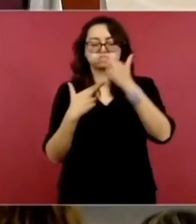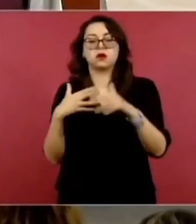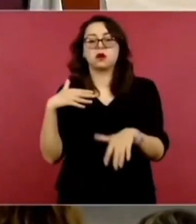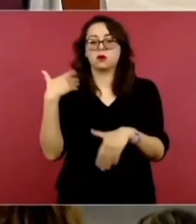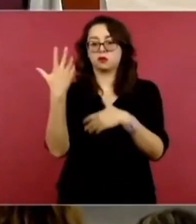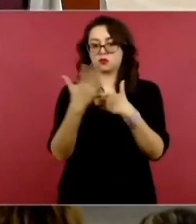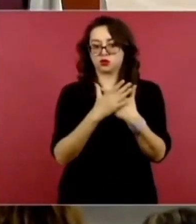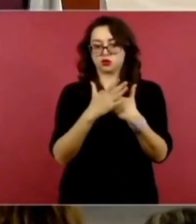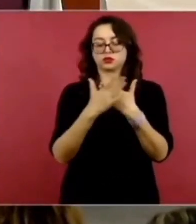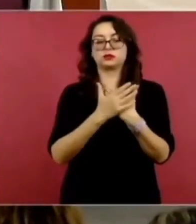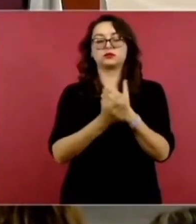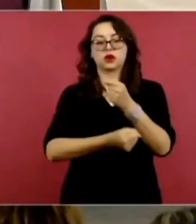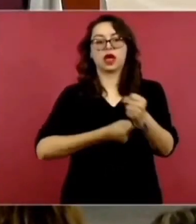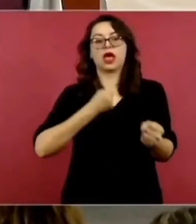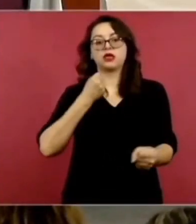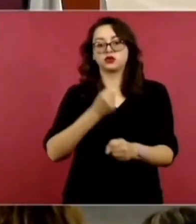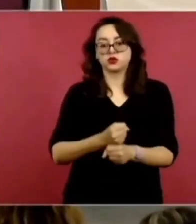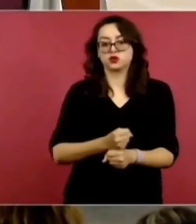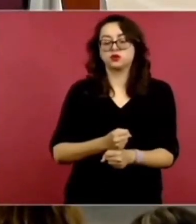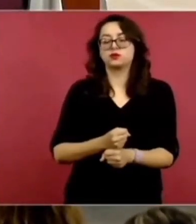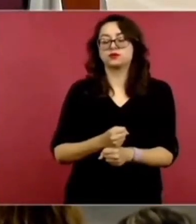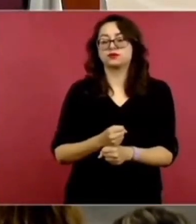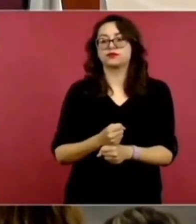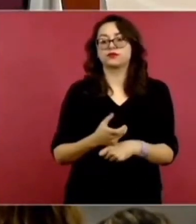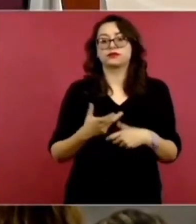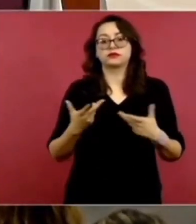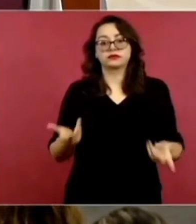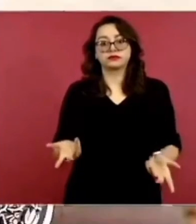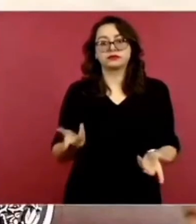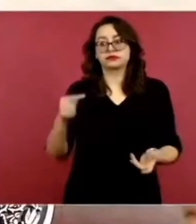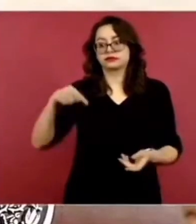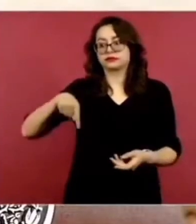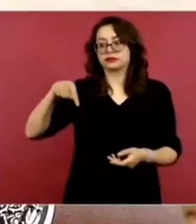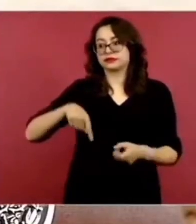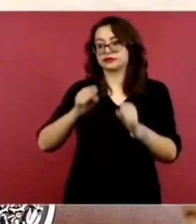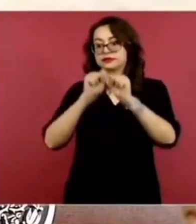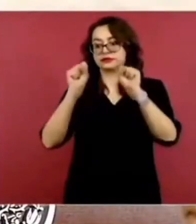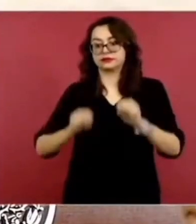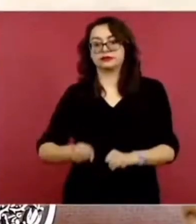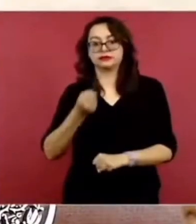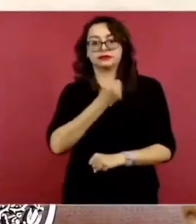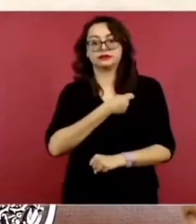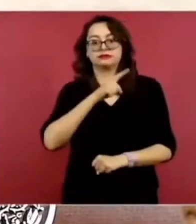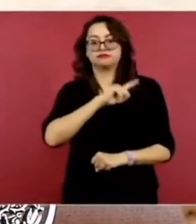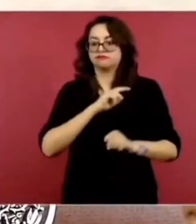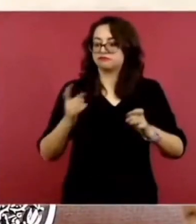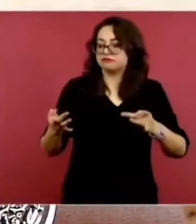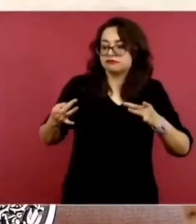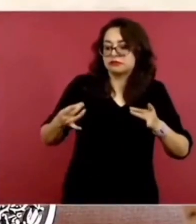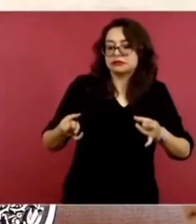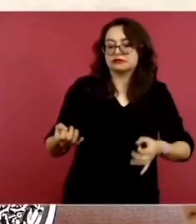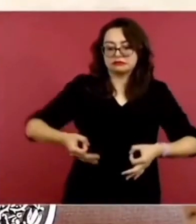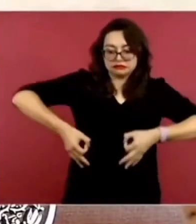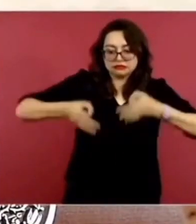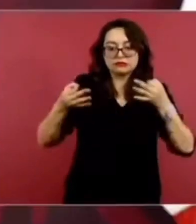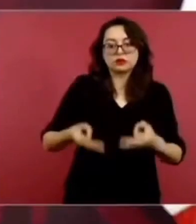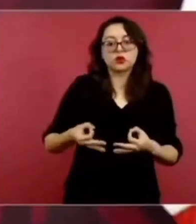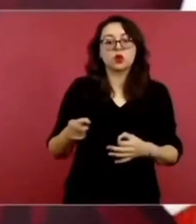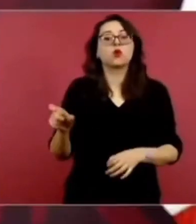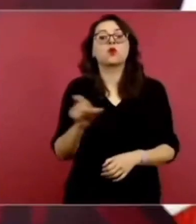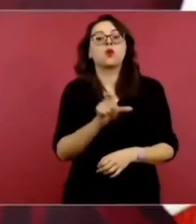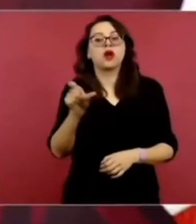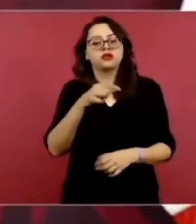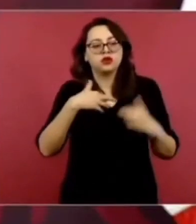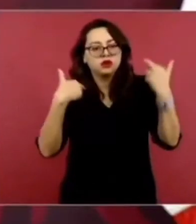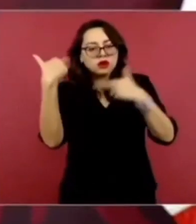de primera, de los mejores del mundo, para el mes de marzo del año